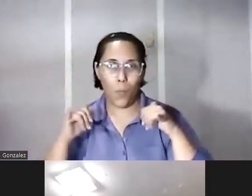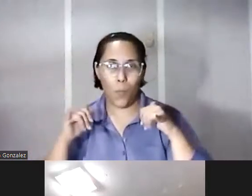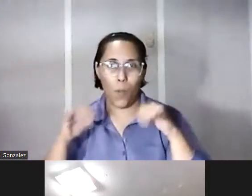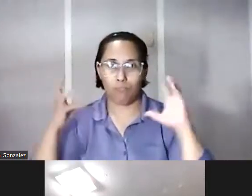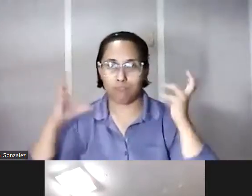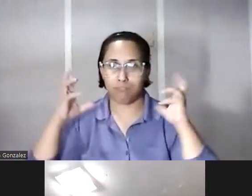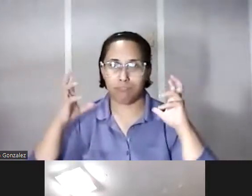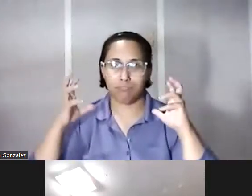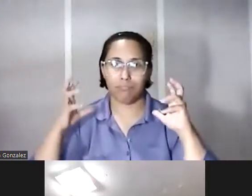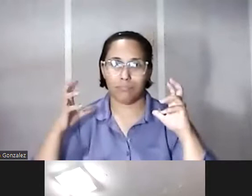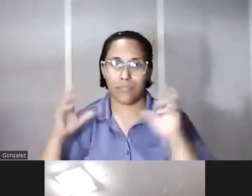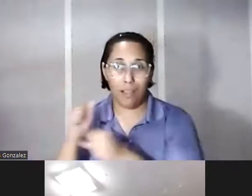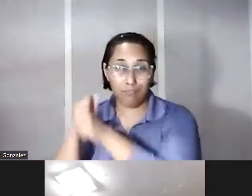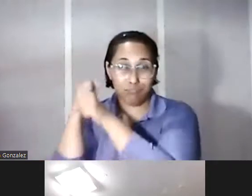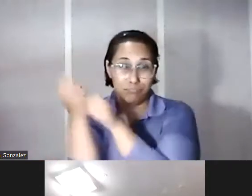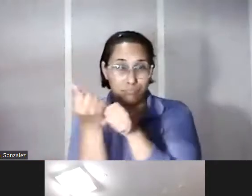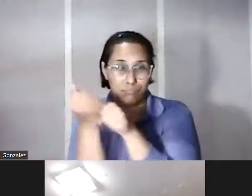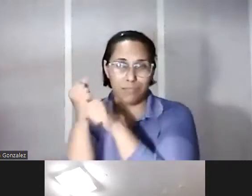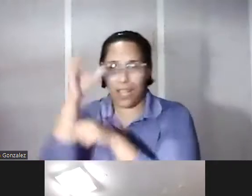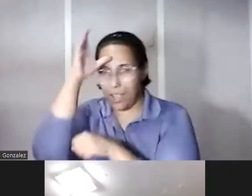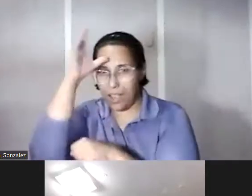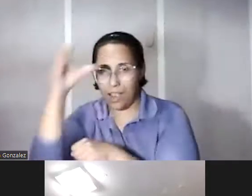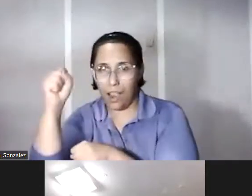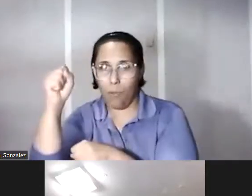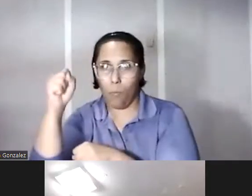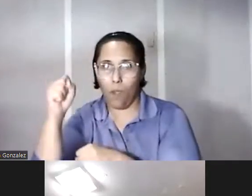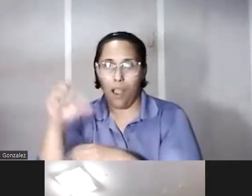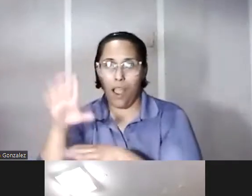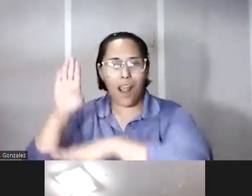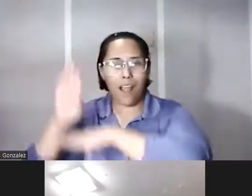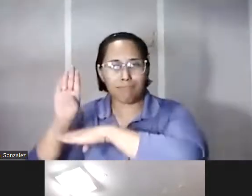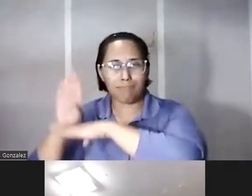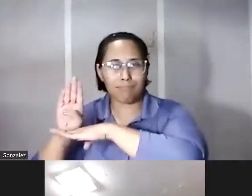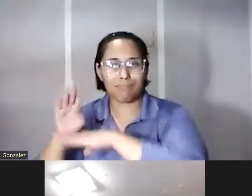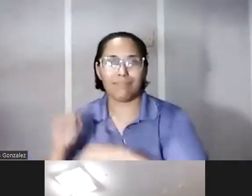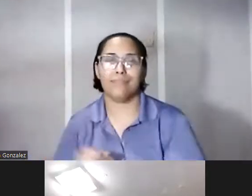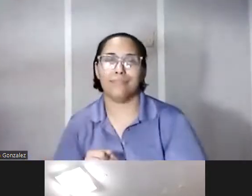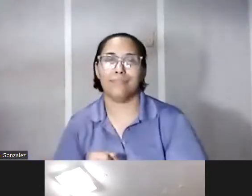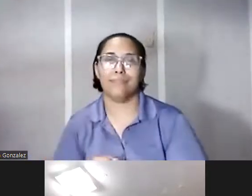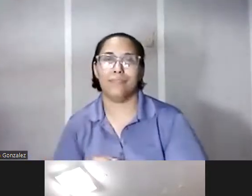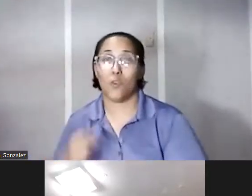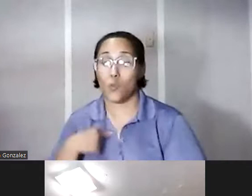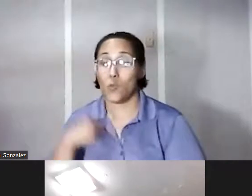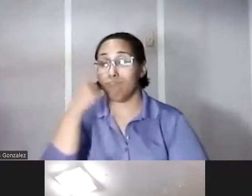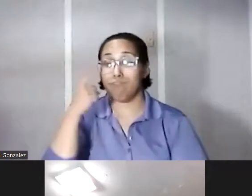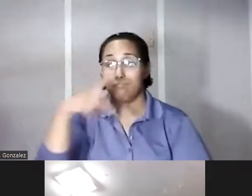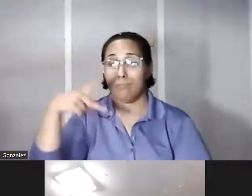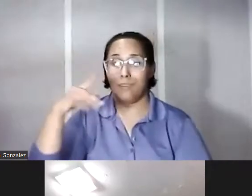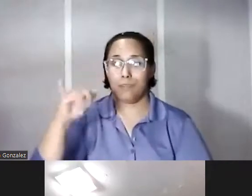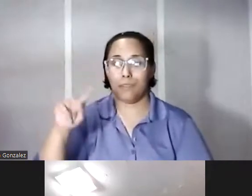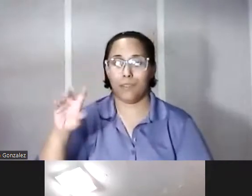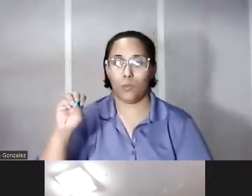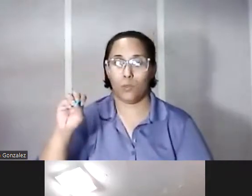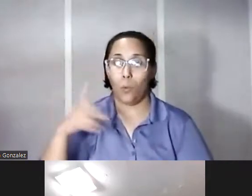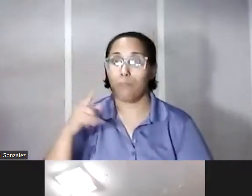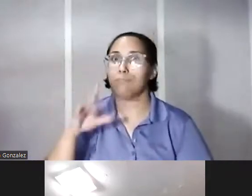de de béisbol de los criollos de Caguas era el locutor comercial es que yo creo que Pito era y